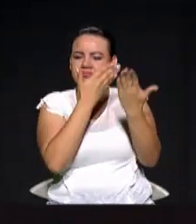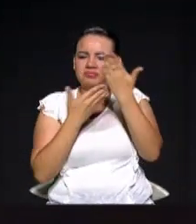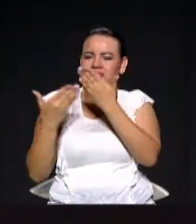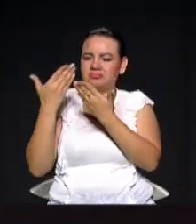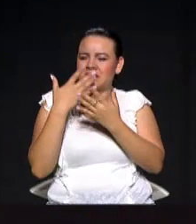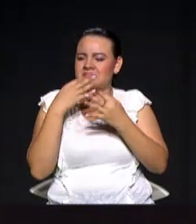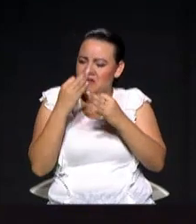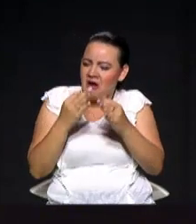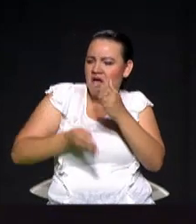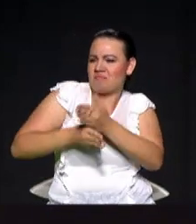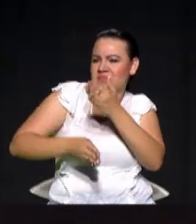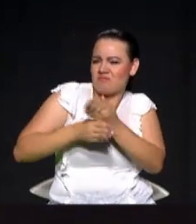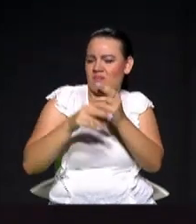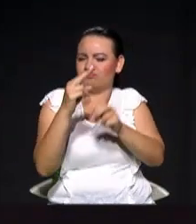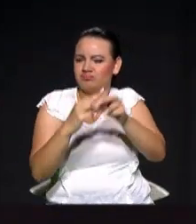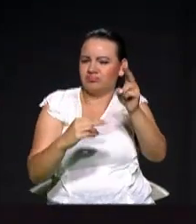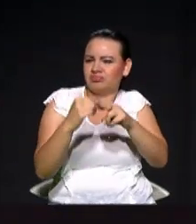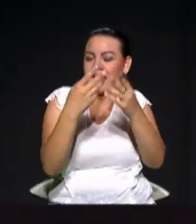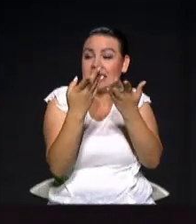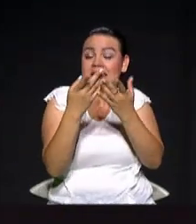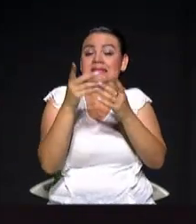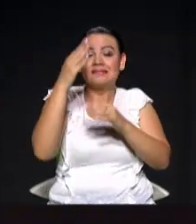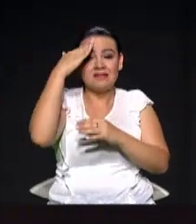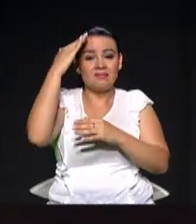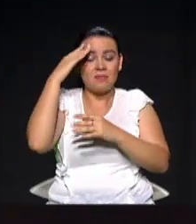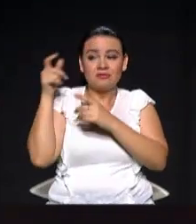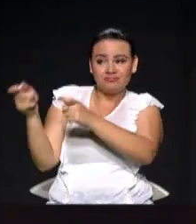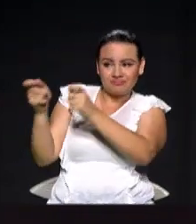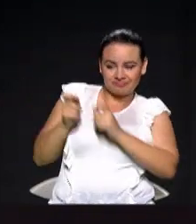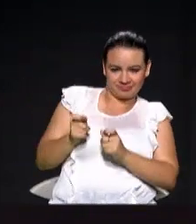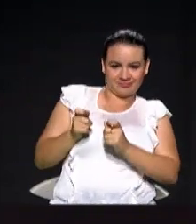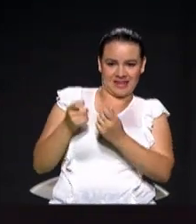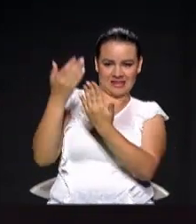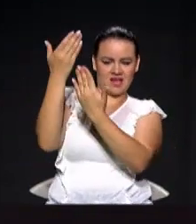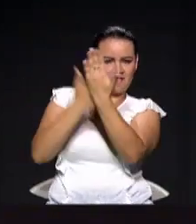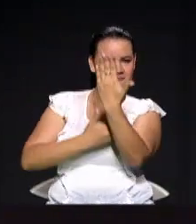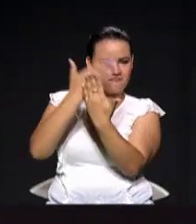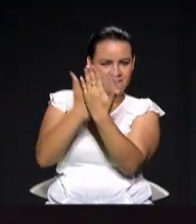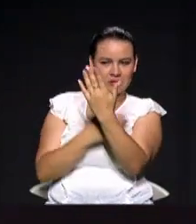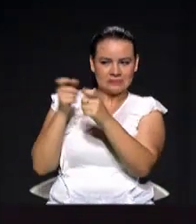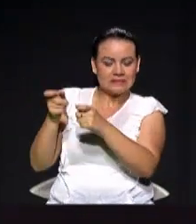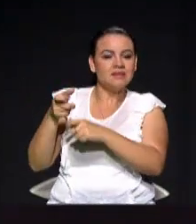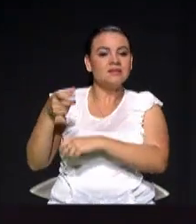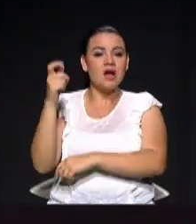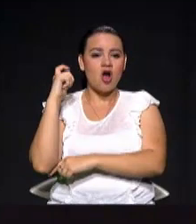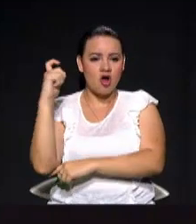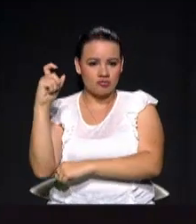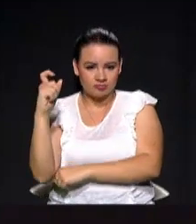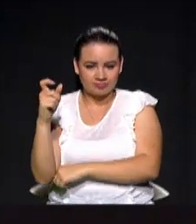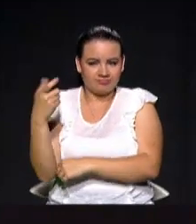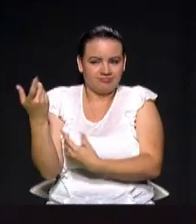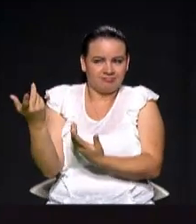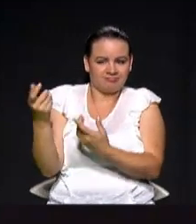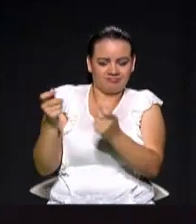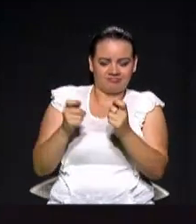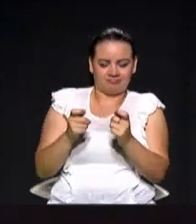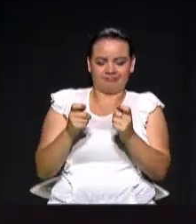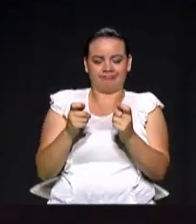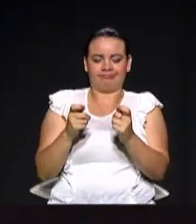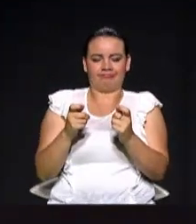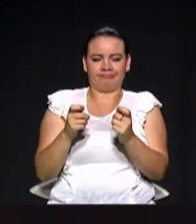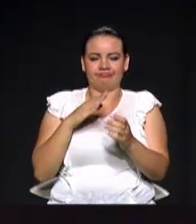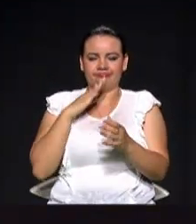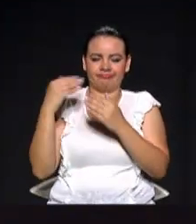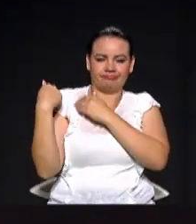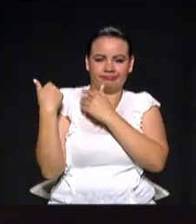también al informe que ha presentado la Contraloría General de la República. Ahora nosotros trabajaremos en recuperar ese amor que la